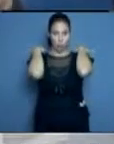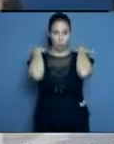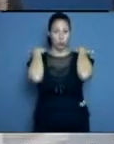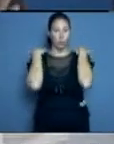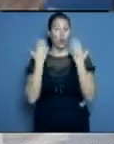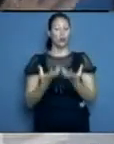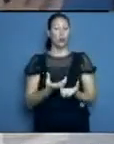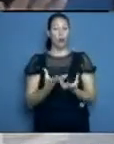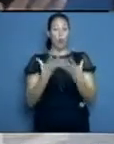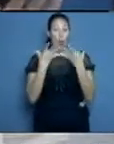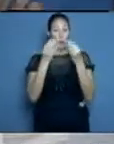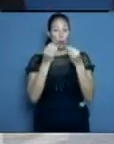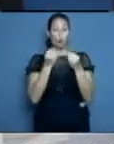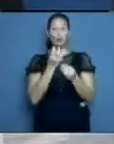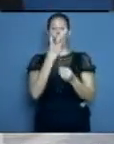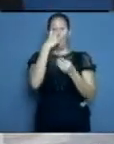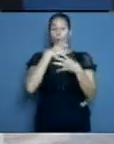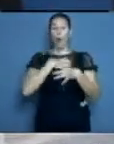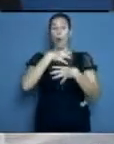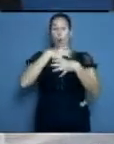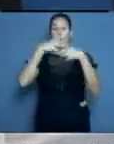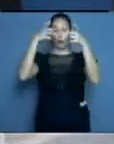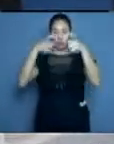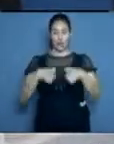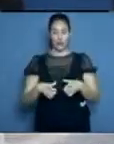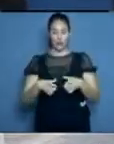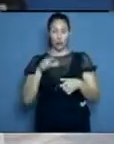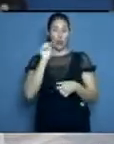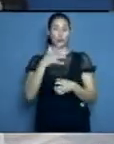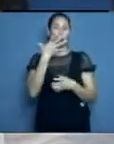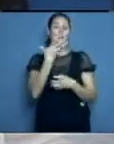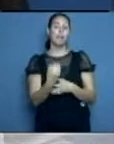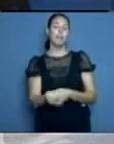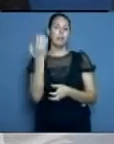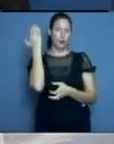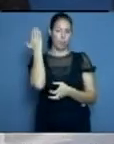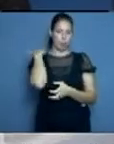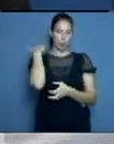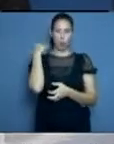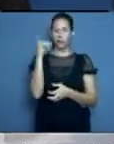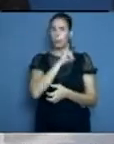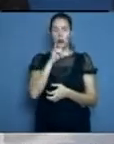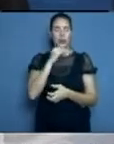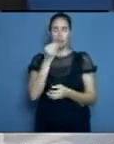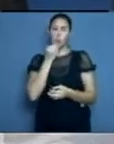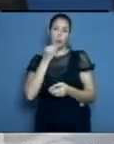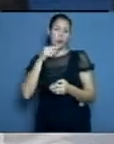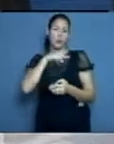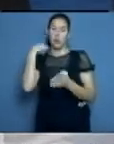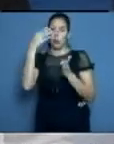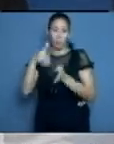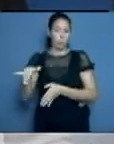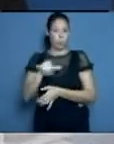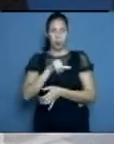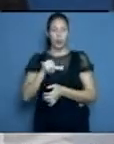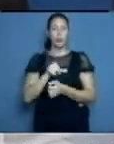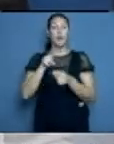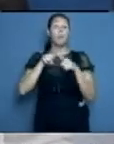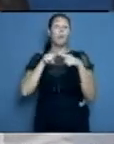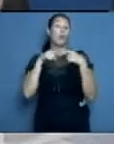mata, hablando en términos llanos. Por lo tanto, el oxígeno es un medicamento que hay que utilizarlo de forma